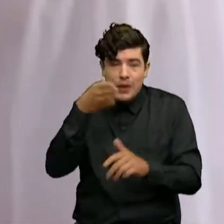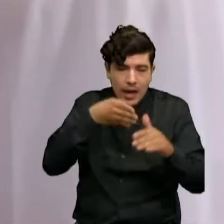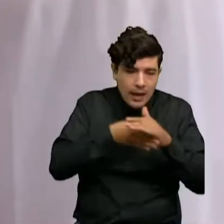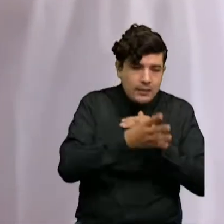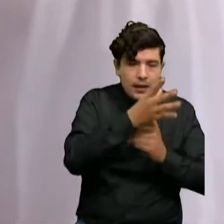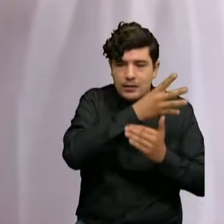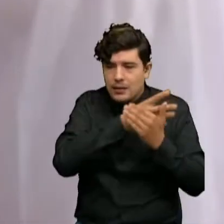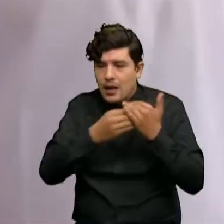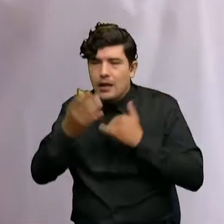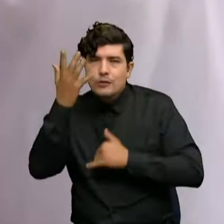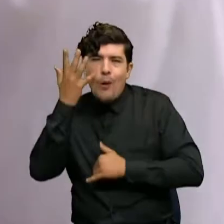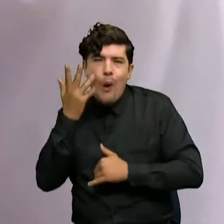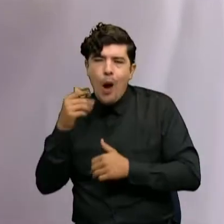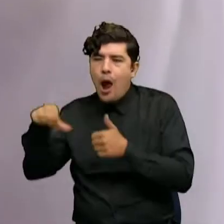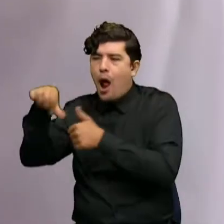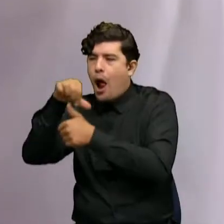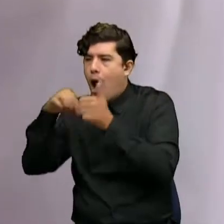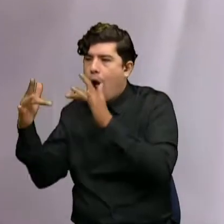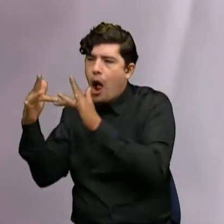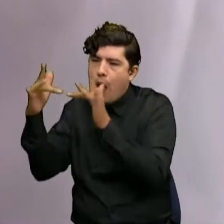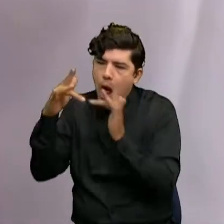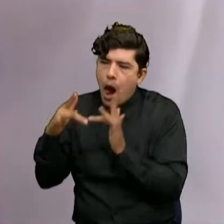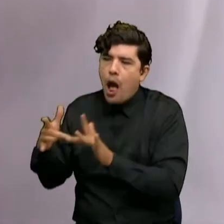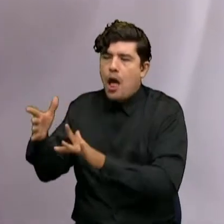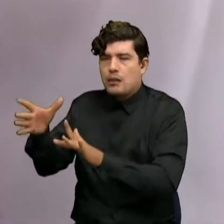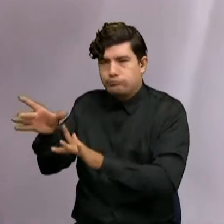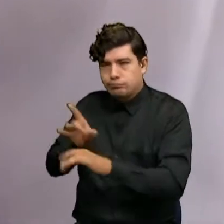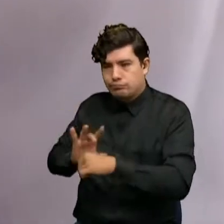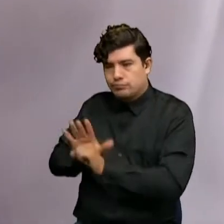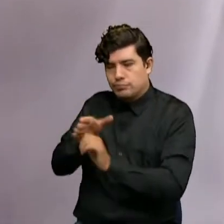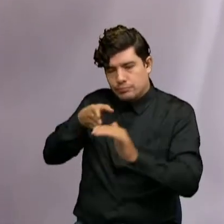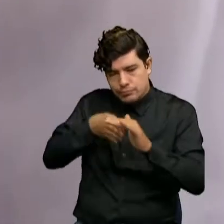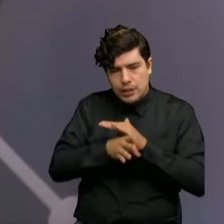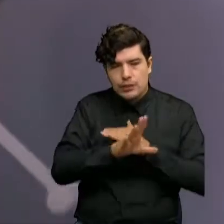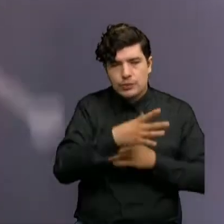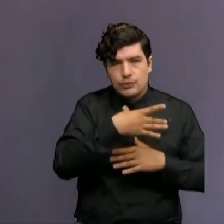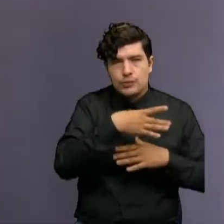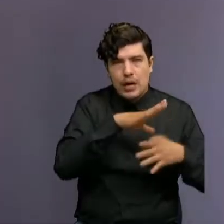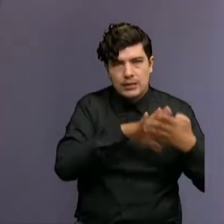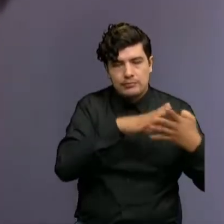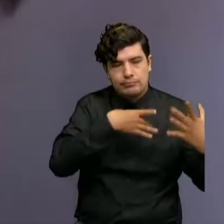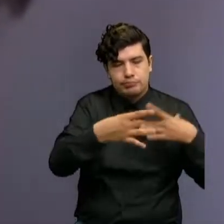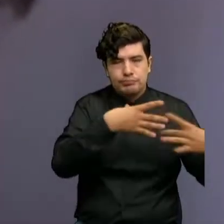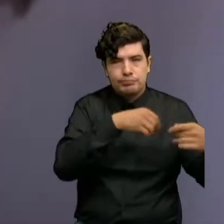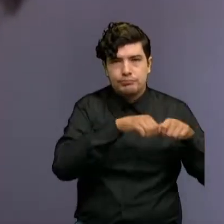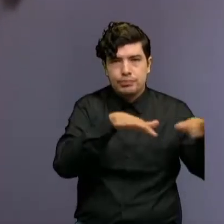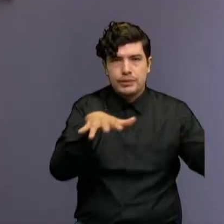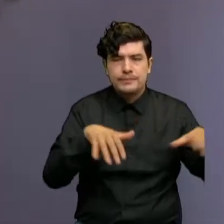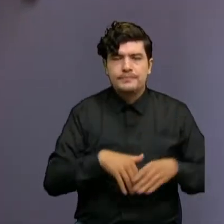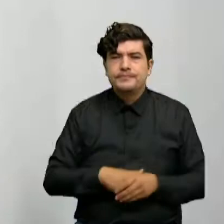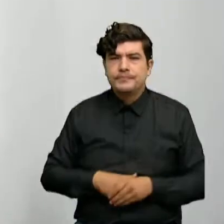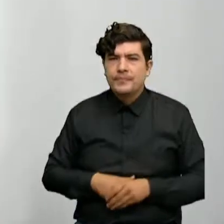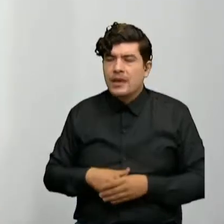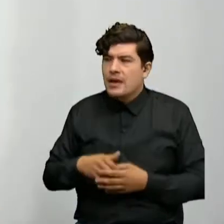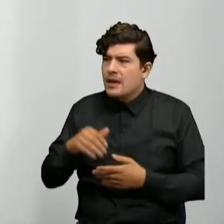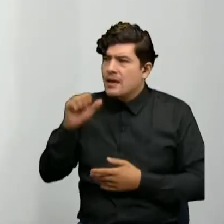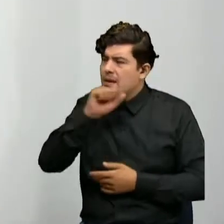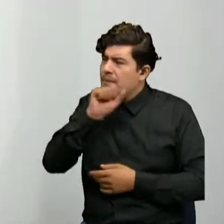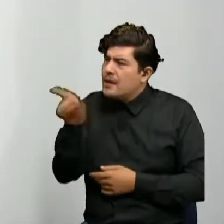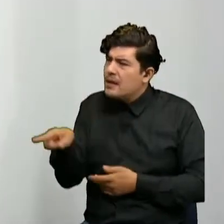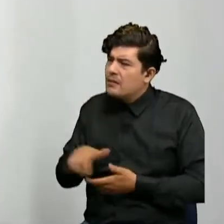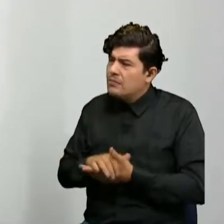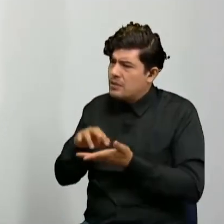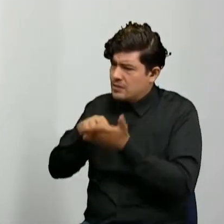son los que han llevado desafortunadamente el virus a las mismas cárceles. Hernando, entonces, ¿esto qué quiere decir? ¿Que no se estarían aplicando los